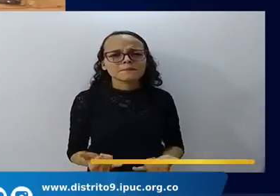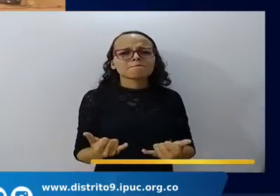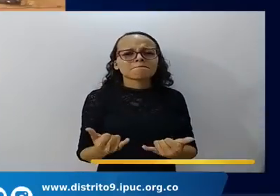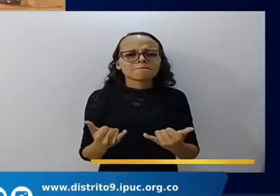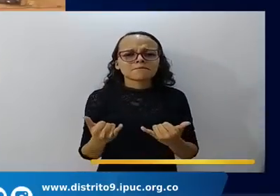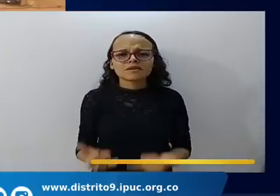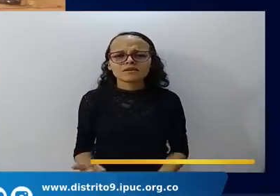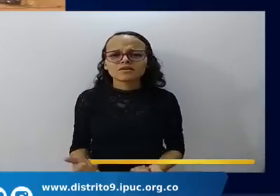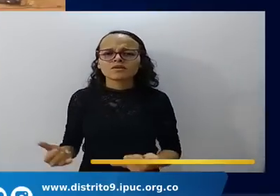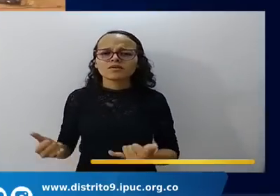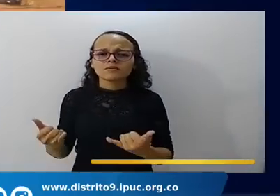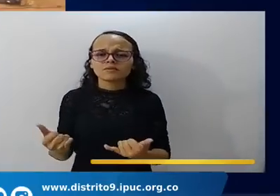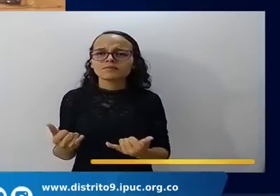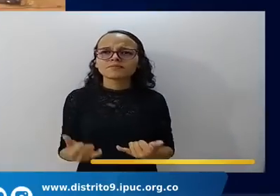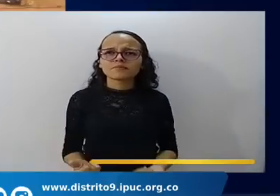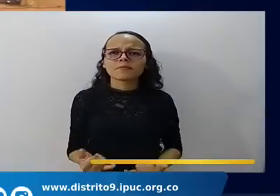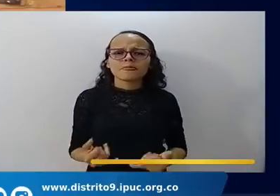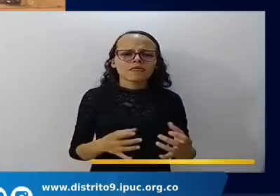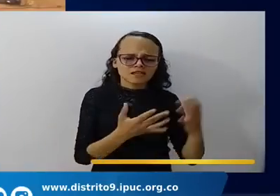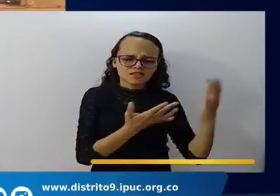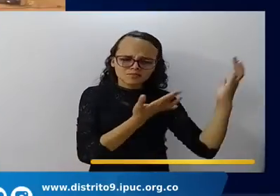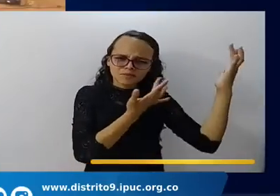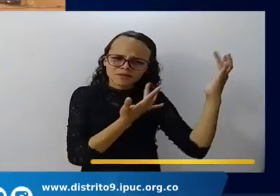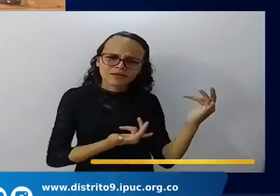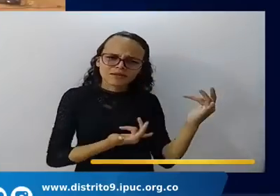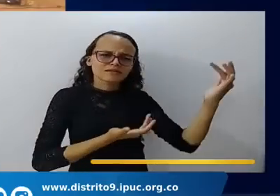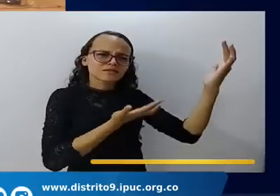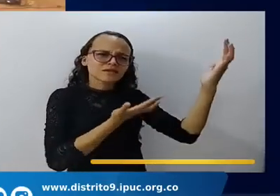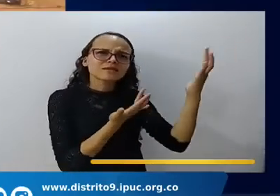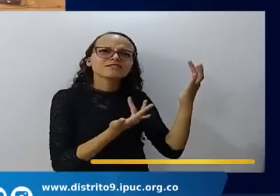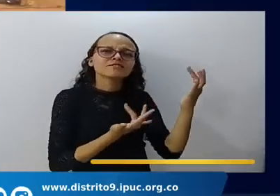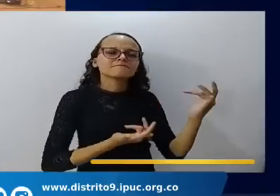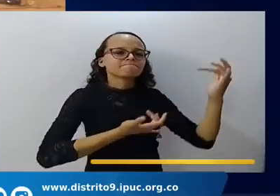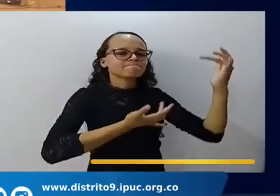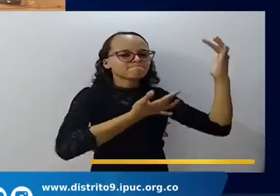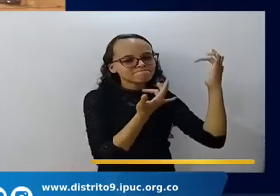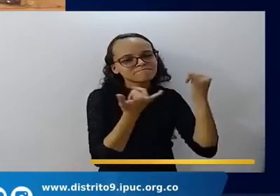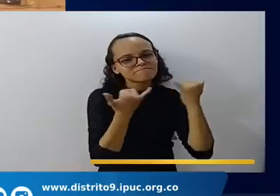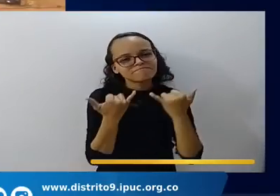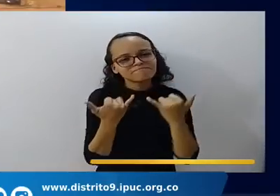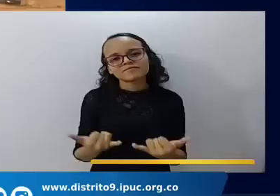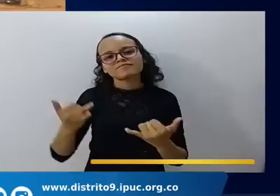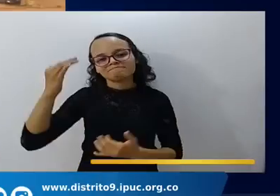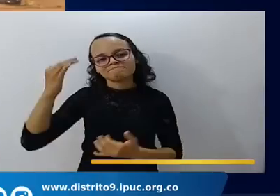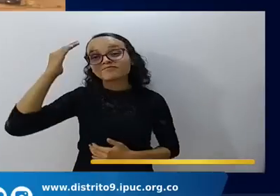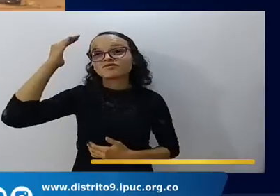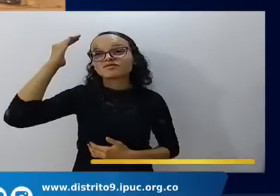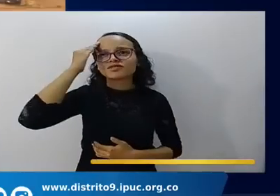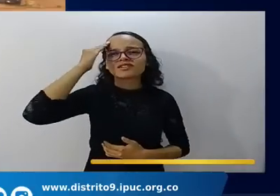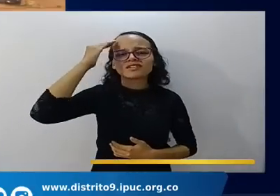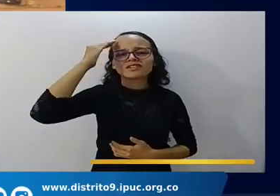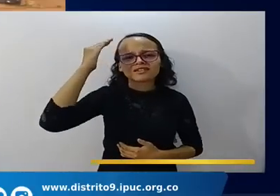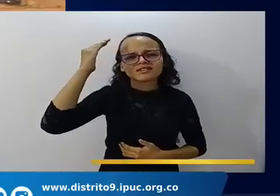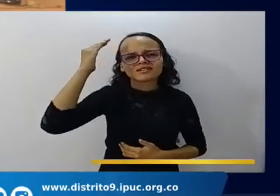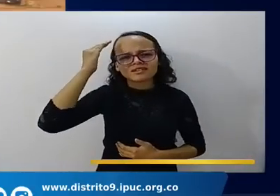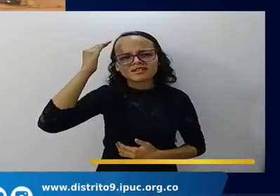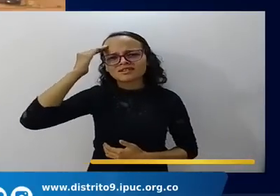Pero mi más grande esperanza es saber